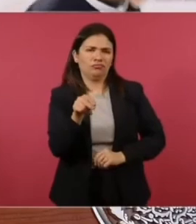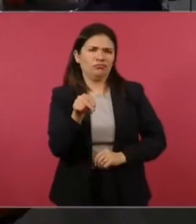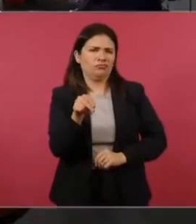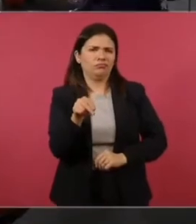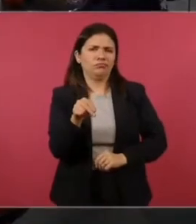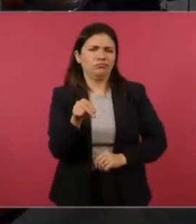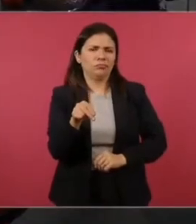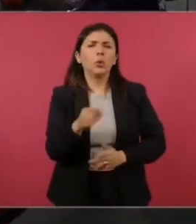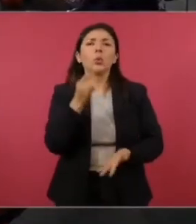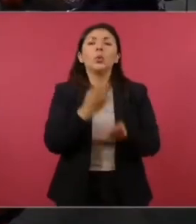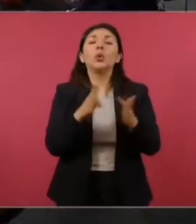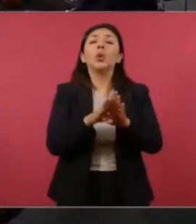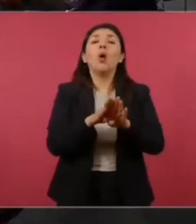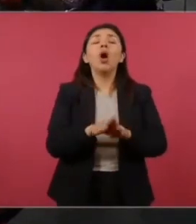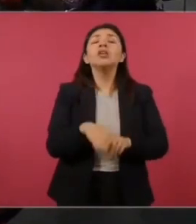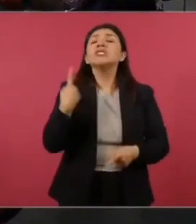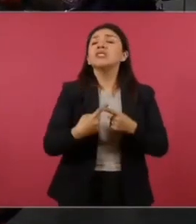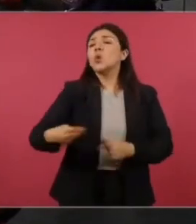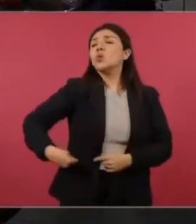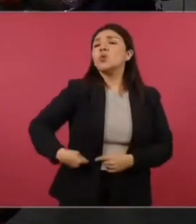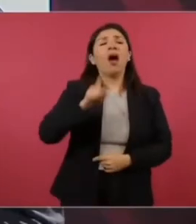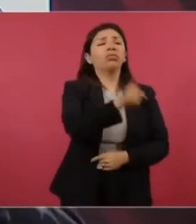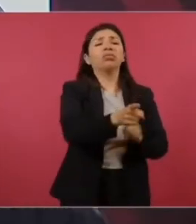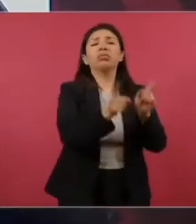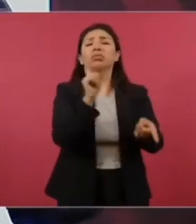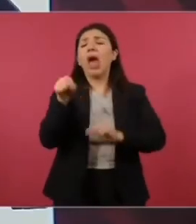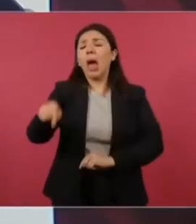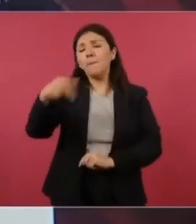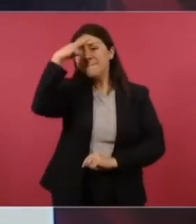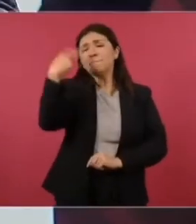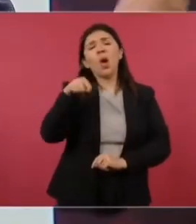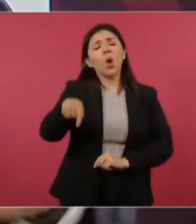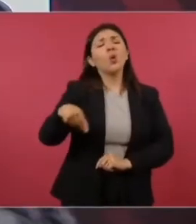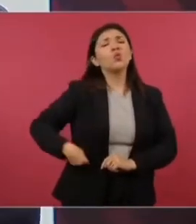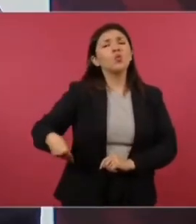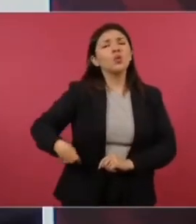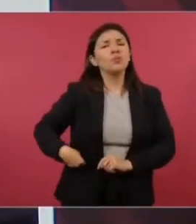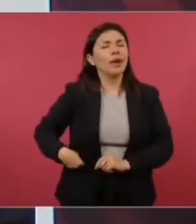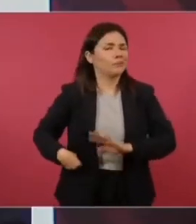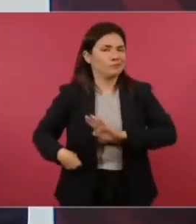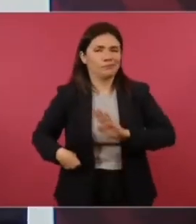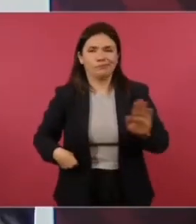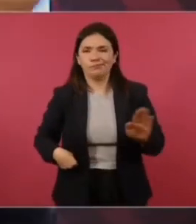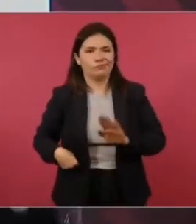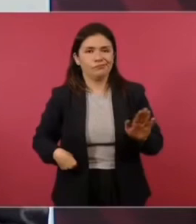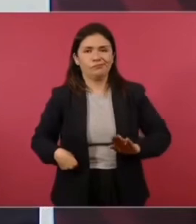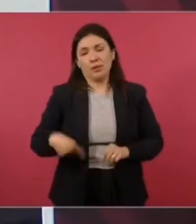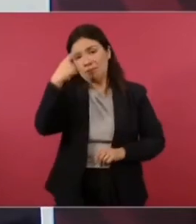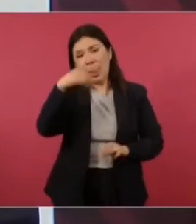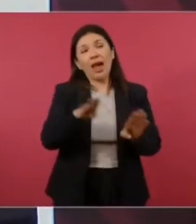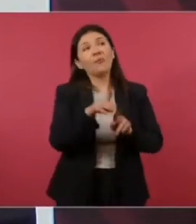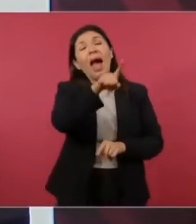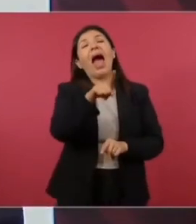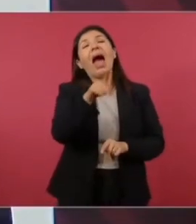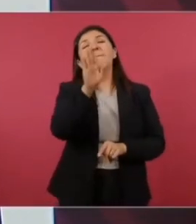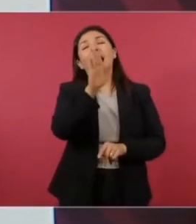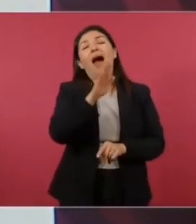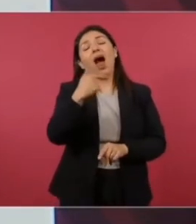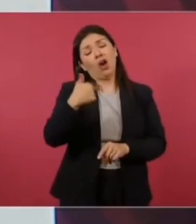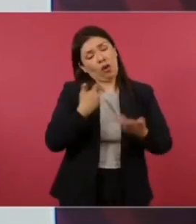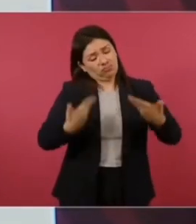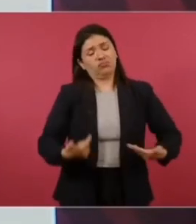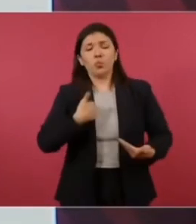nada más de culpar por culpar a México y querer quedar bien con los